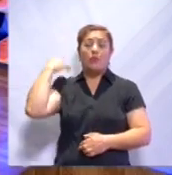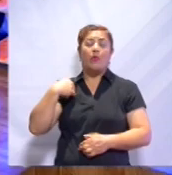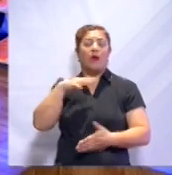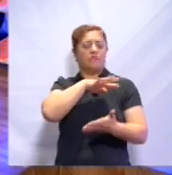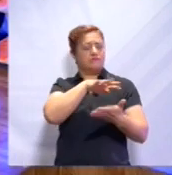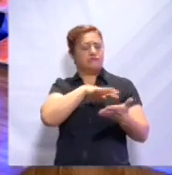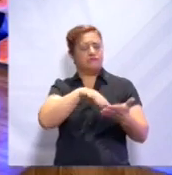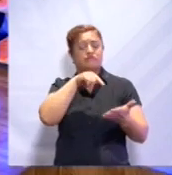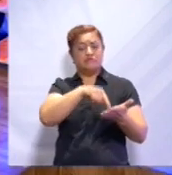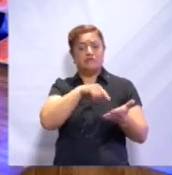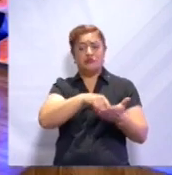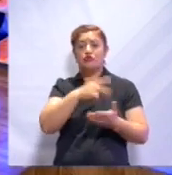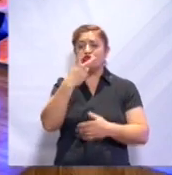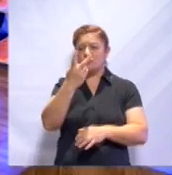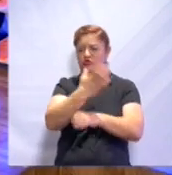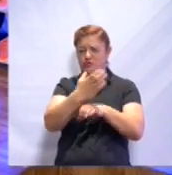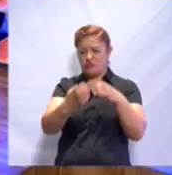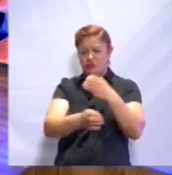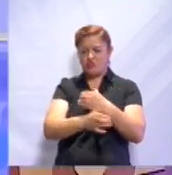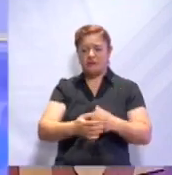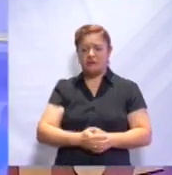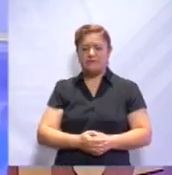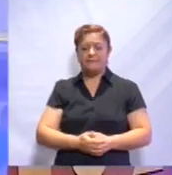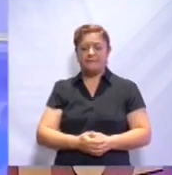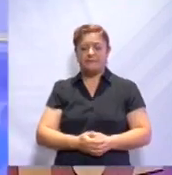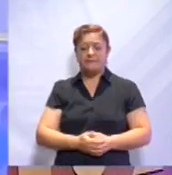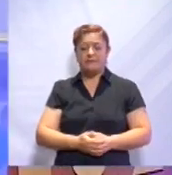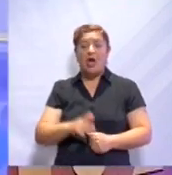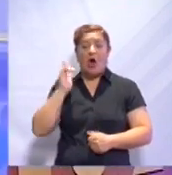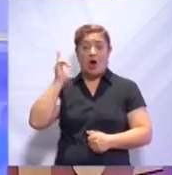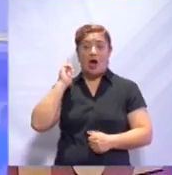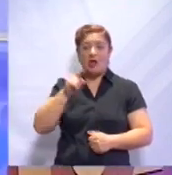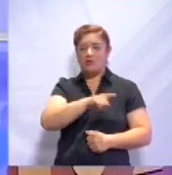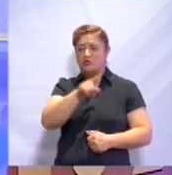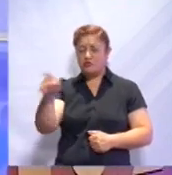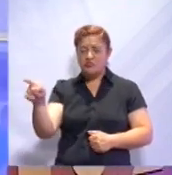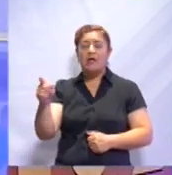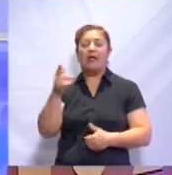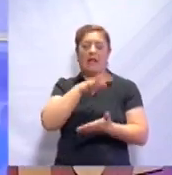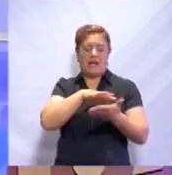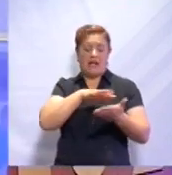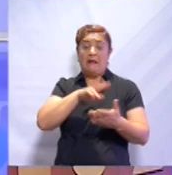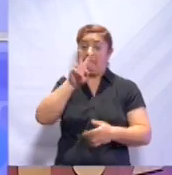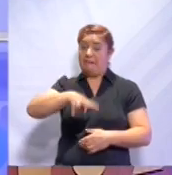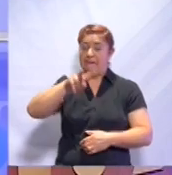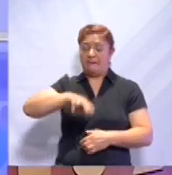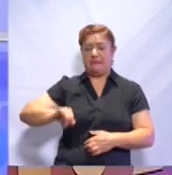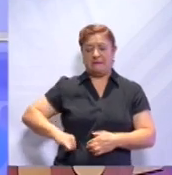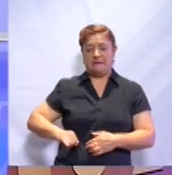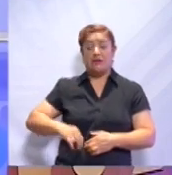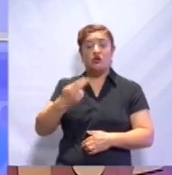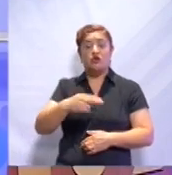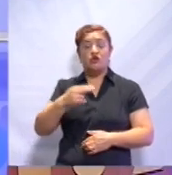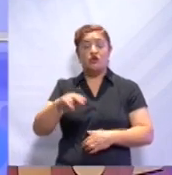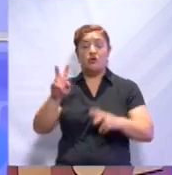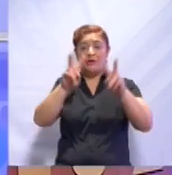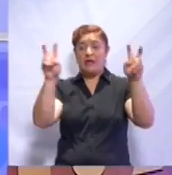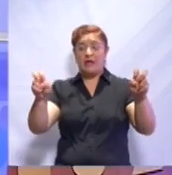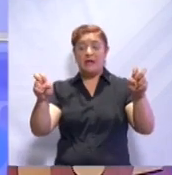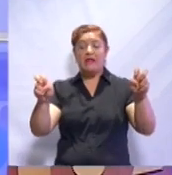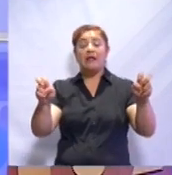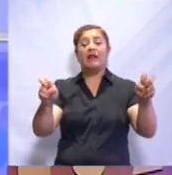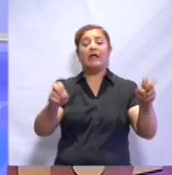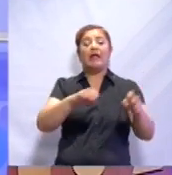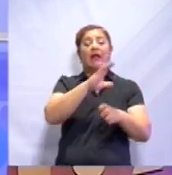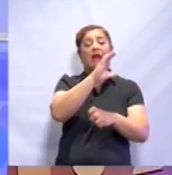libro. Que me gustaría que, por favor, lo le dieran en algún momento. Está muy interesante. Se llama Las cartas de relación